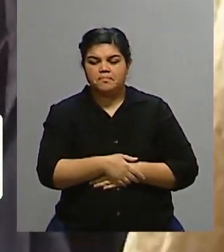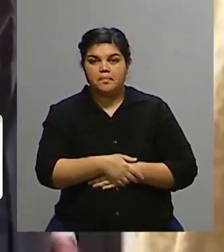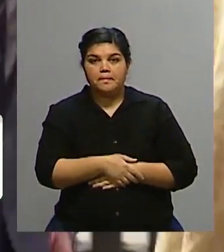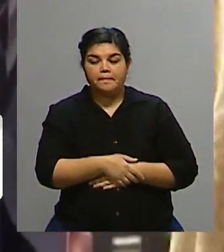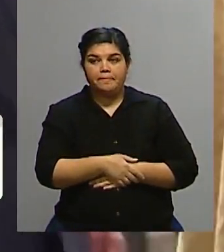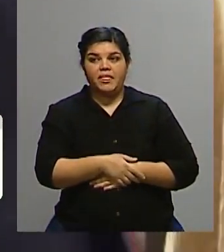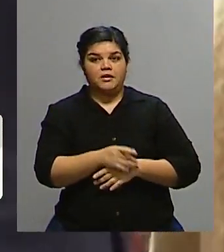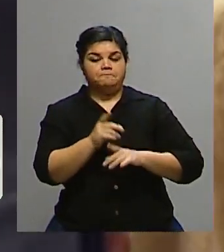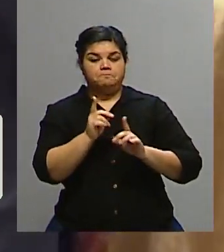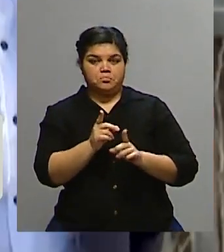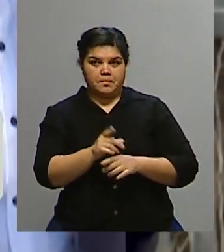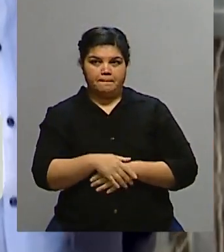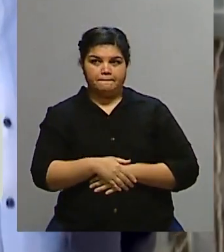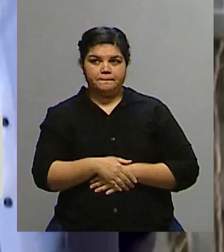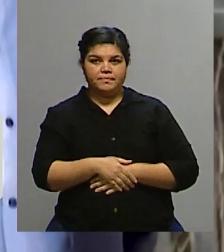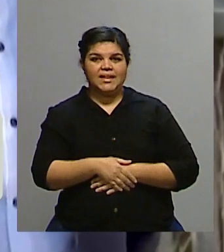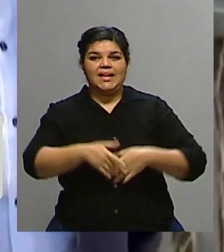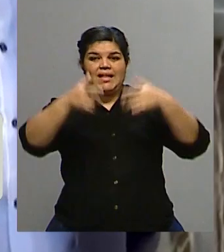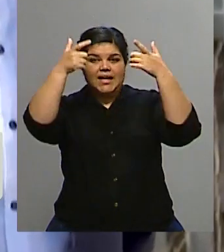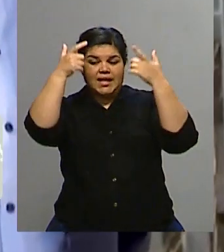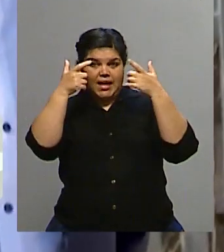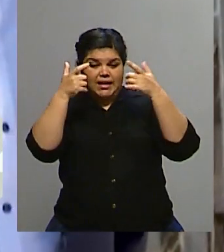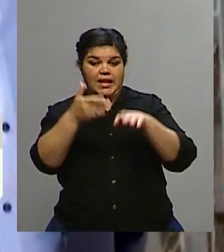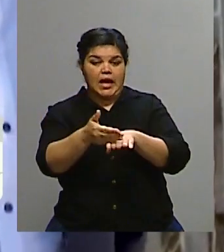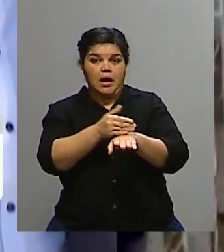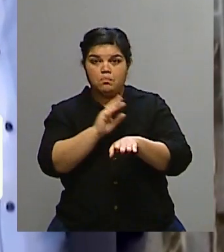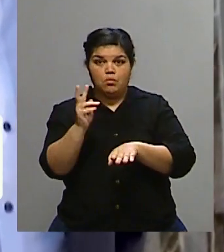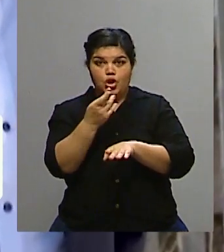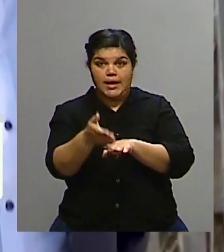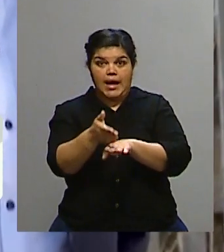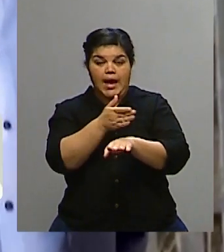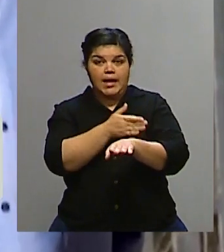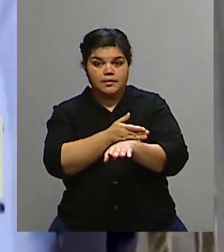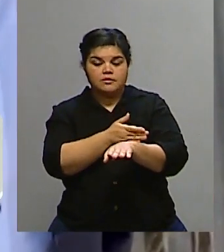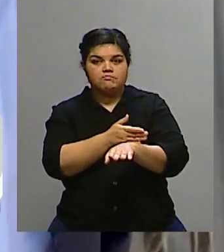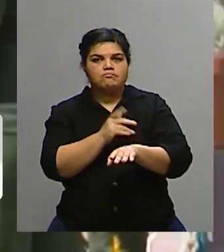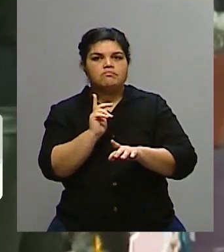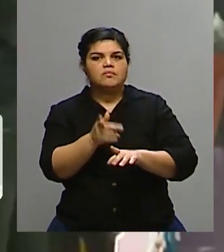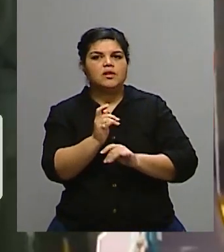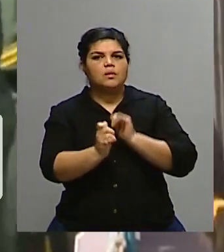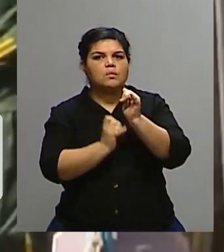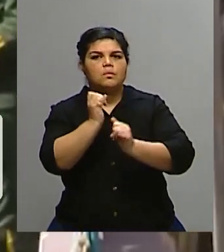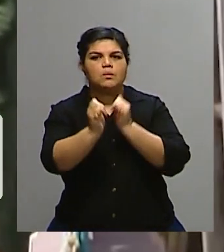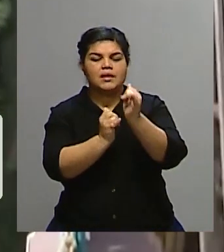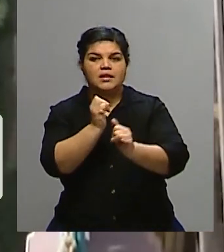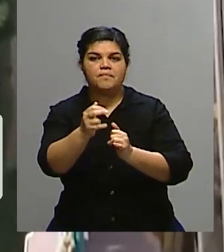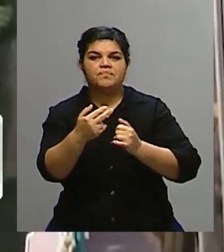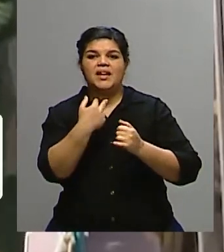la reina dijo que su hijo iba a ser un excelente